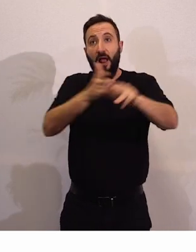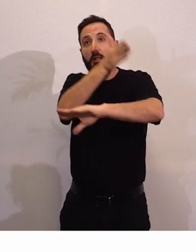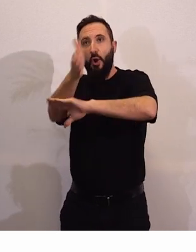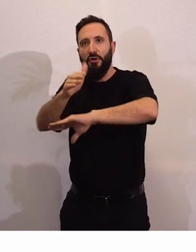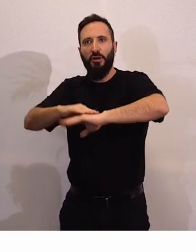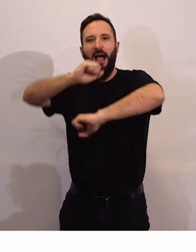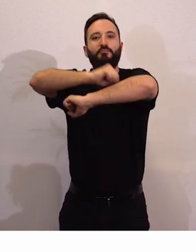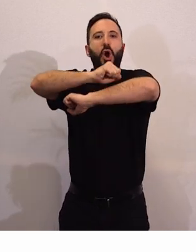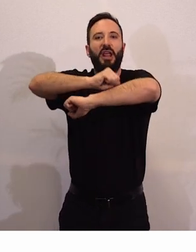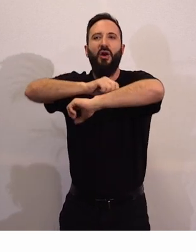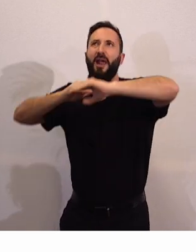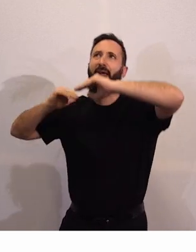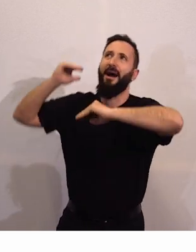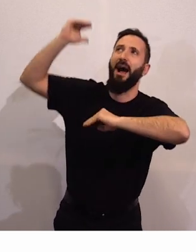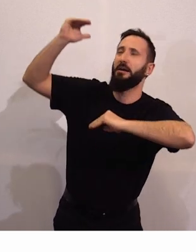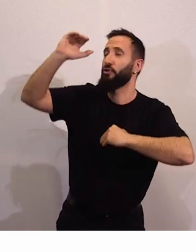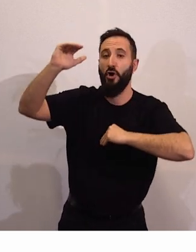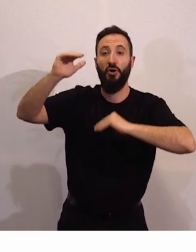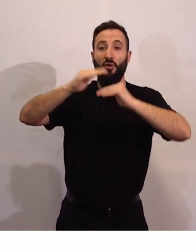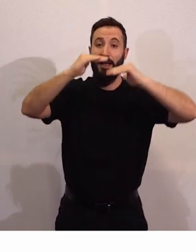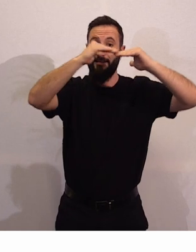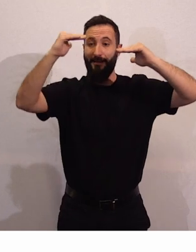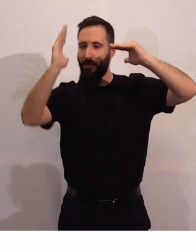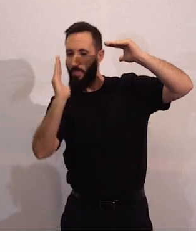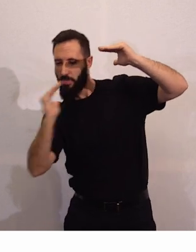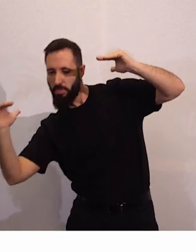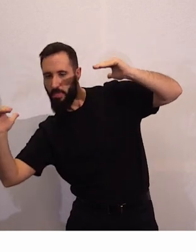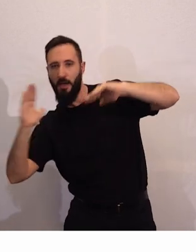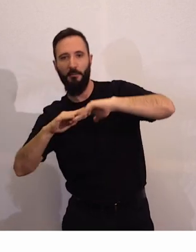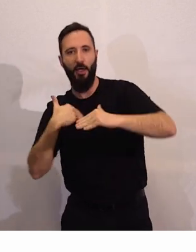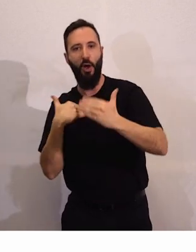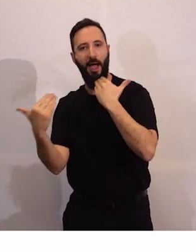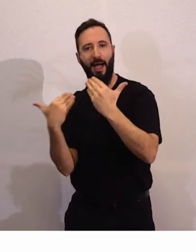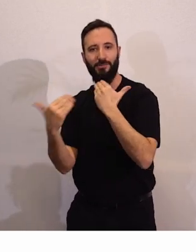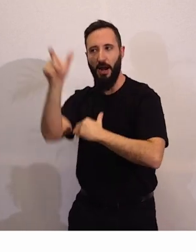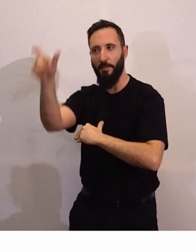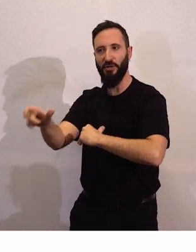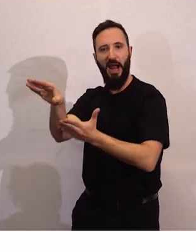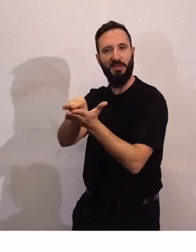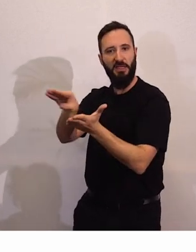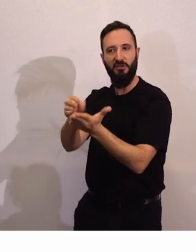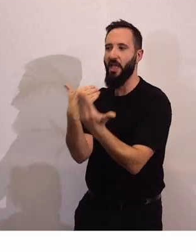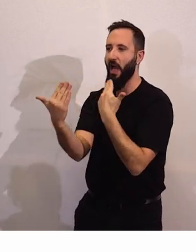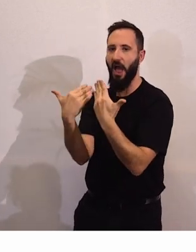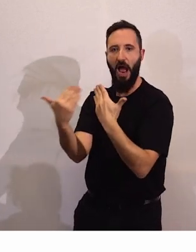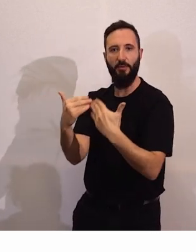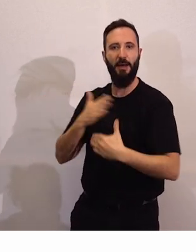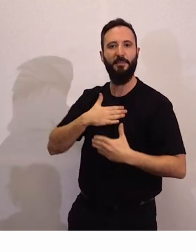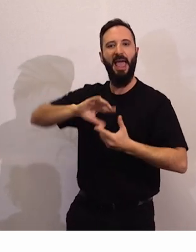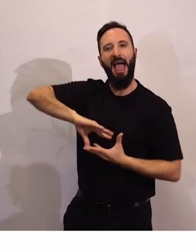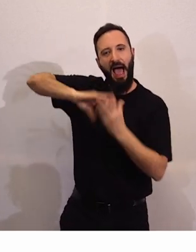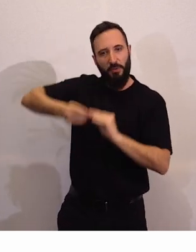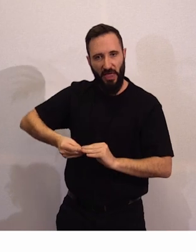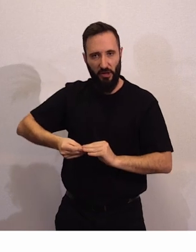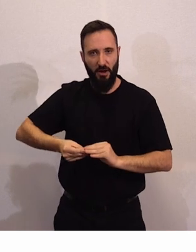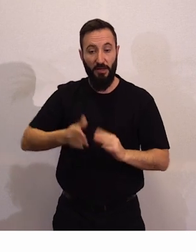mostrador así de alto sino que haya una parte rebajada donde yo pueda hablar con la recepcionista o con el recepcionista y de eso va